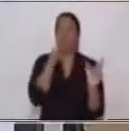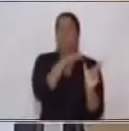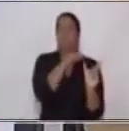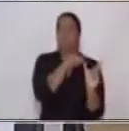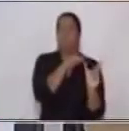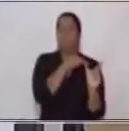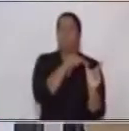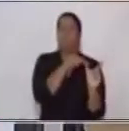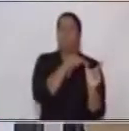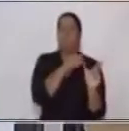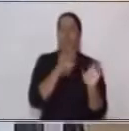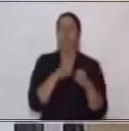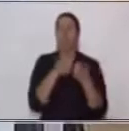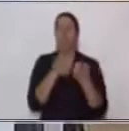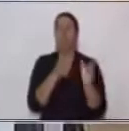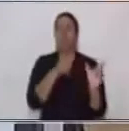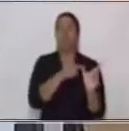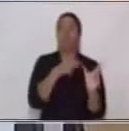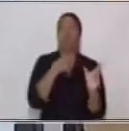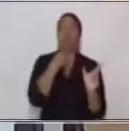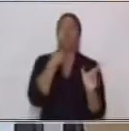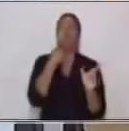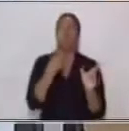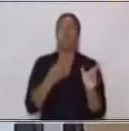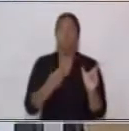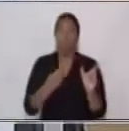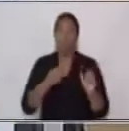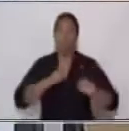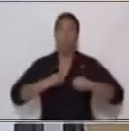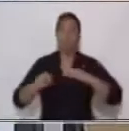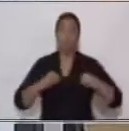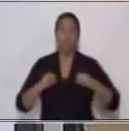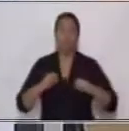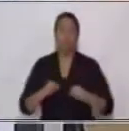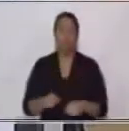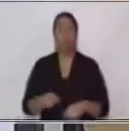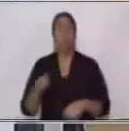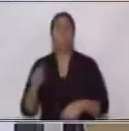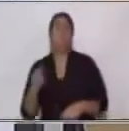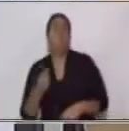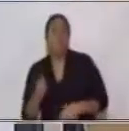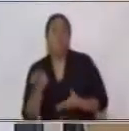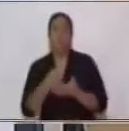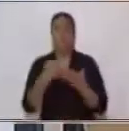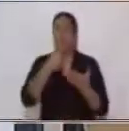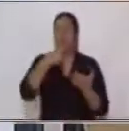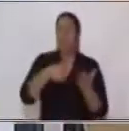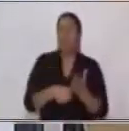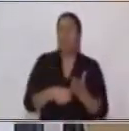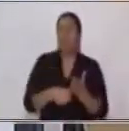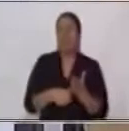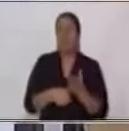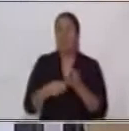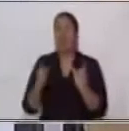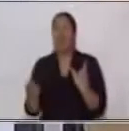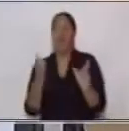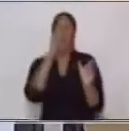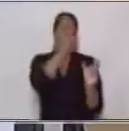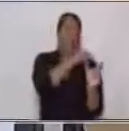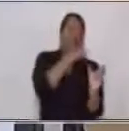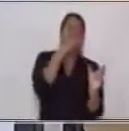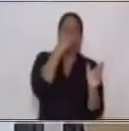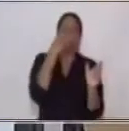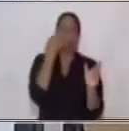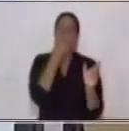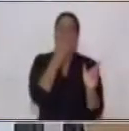por lo tanto es una voz activa quien escribe una carta la niña entonces le damos respuesta a